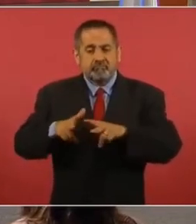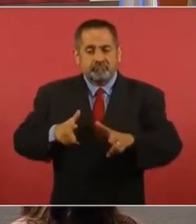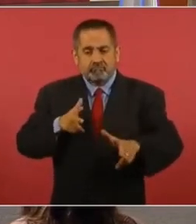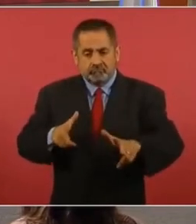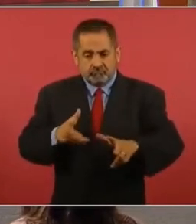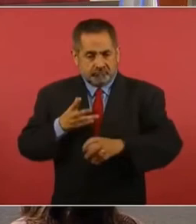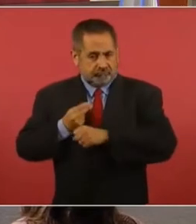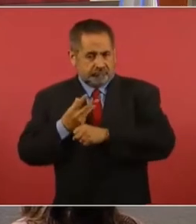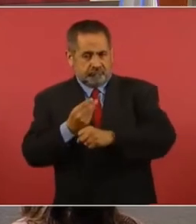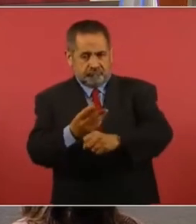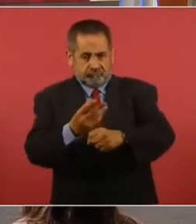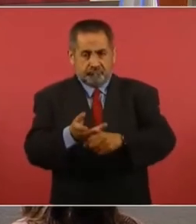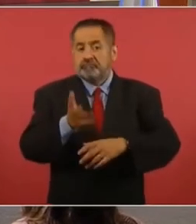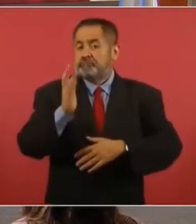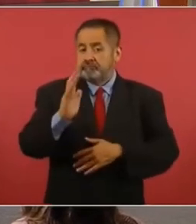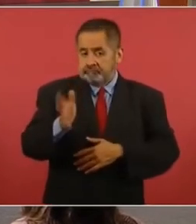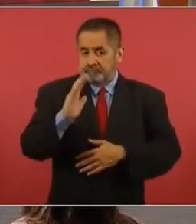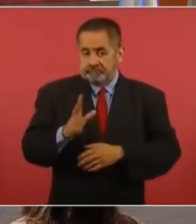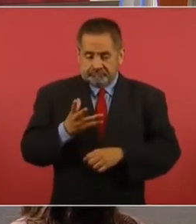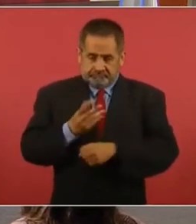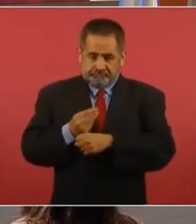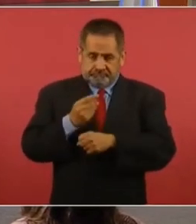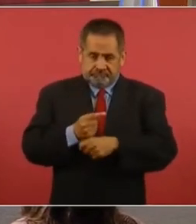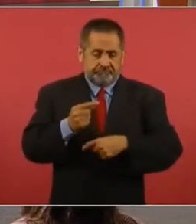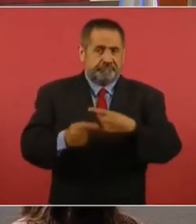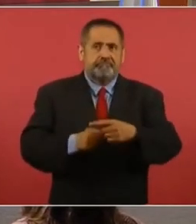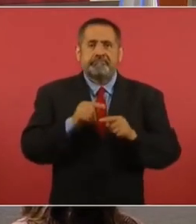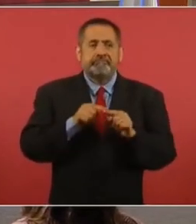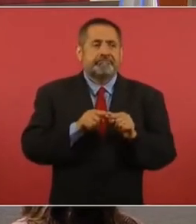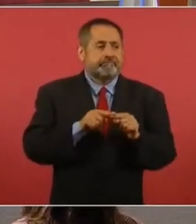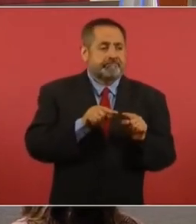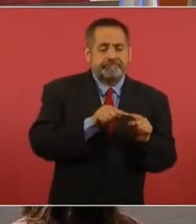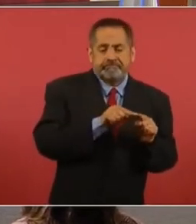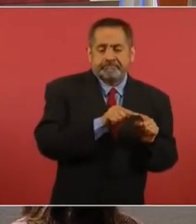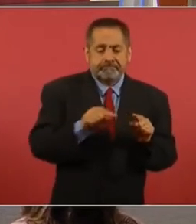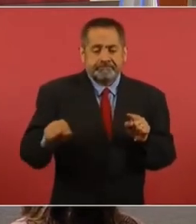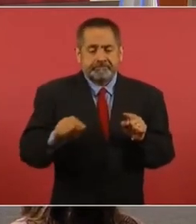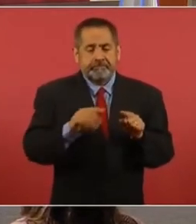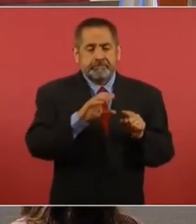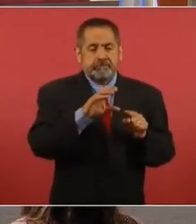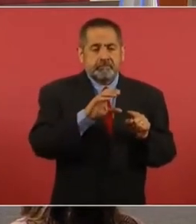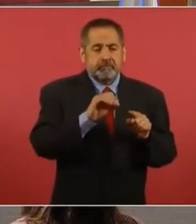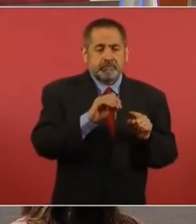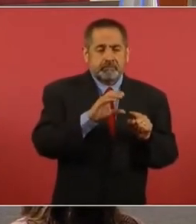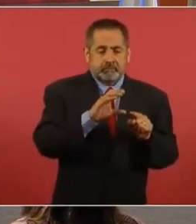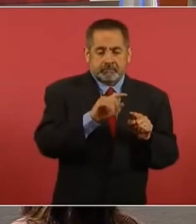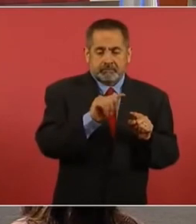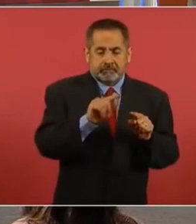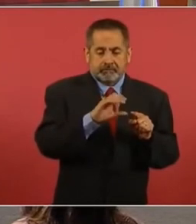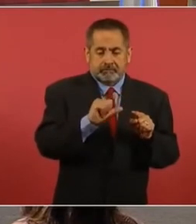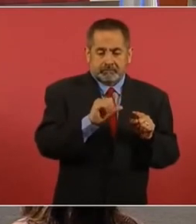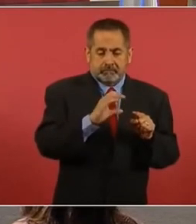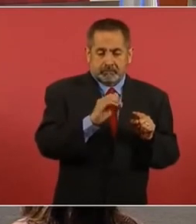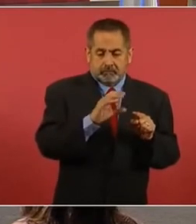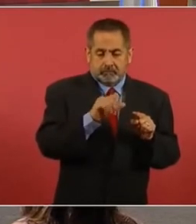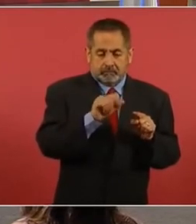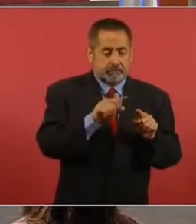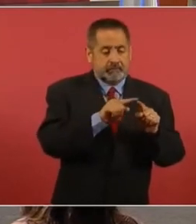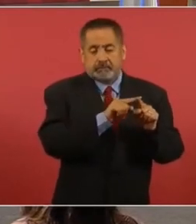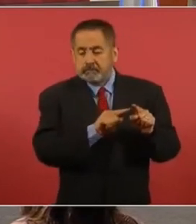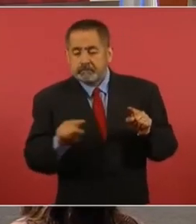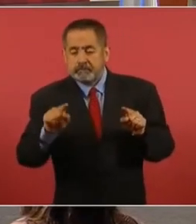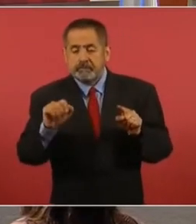rehabilitando de Coatzacoalcos a Salina Cruz. Esto lo vamos a terminar